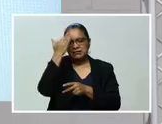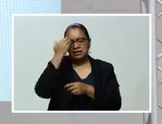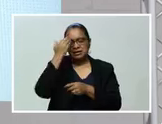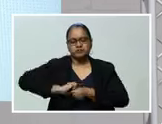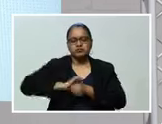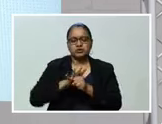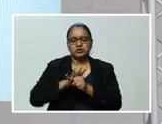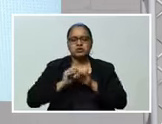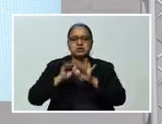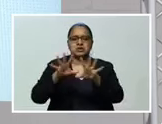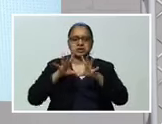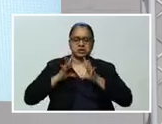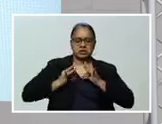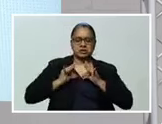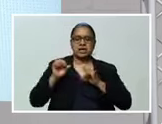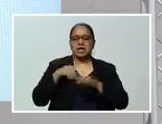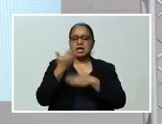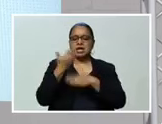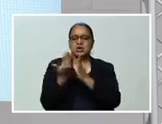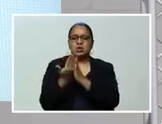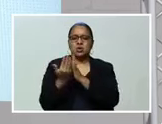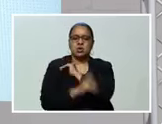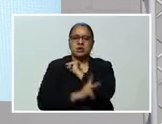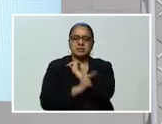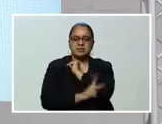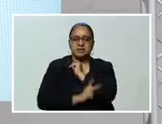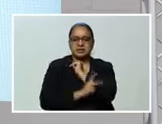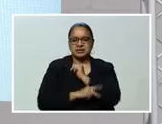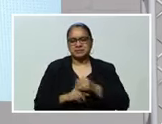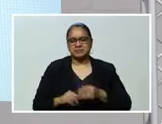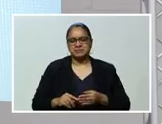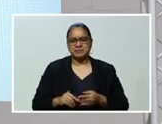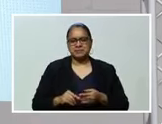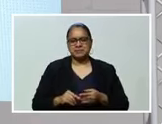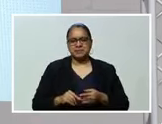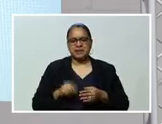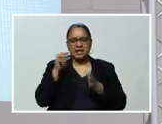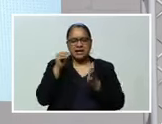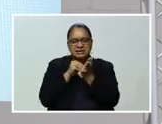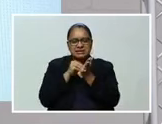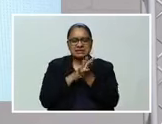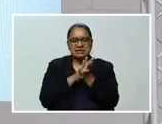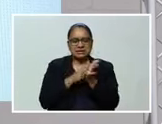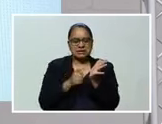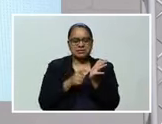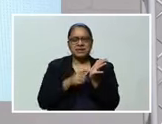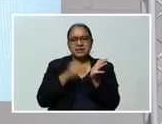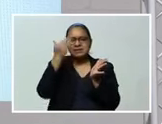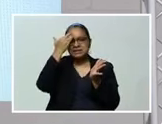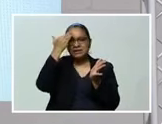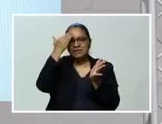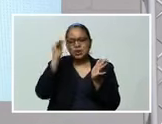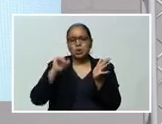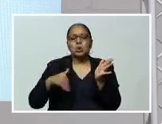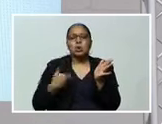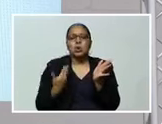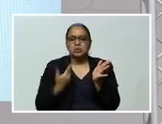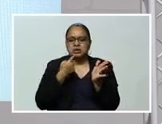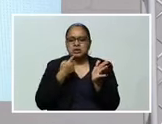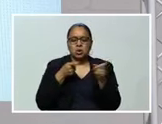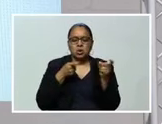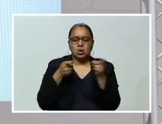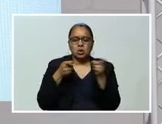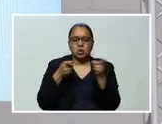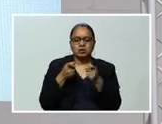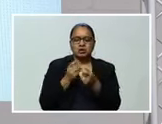todo el país Es muy importante Que usted ingrese Sus datos A esta página Para poder Tratar de controlar De